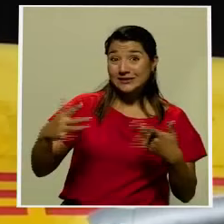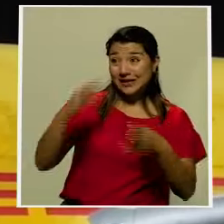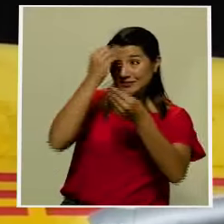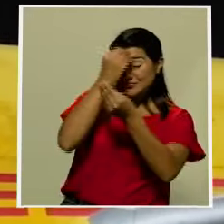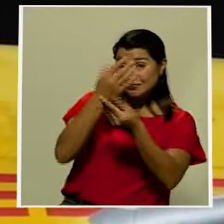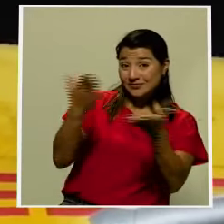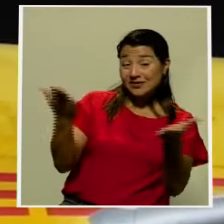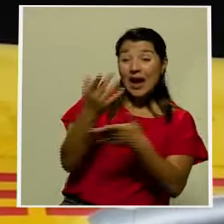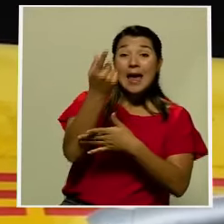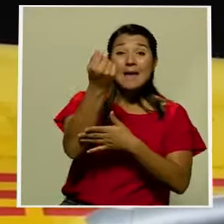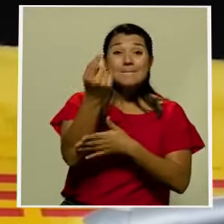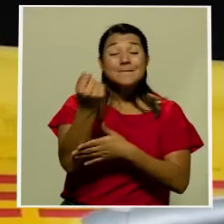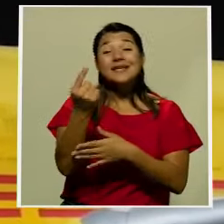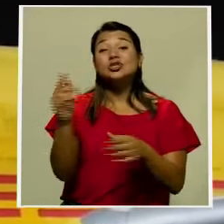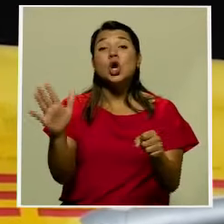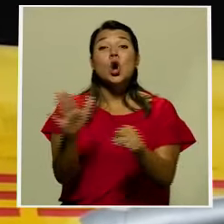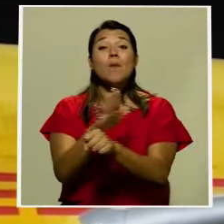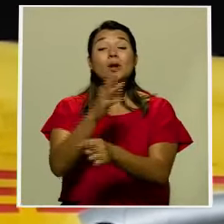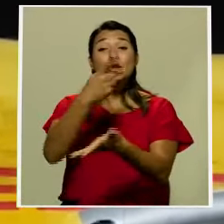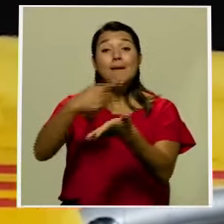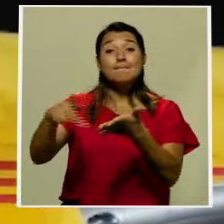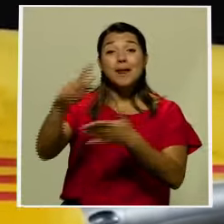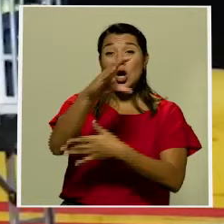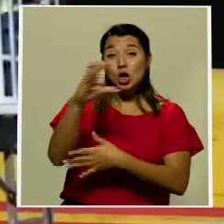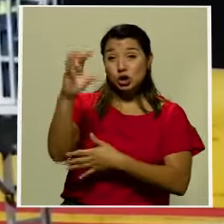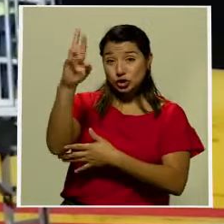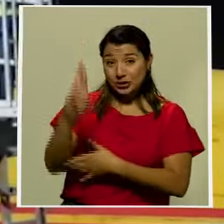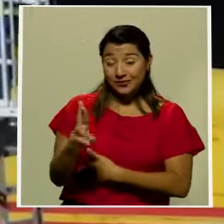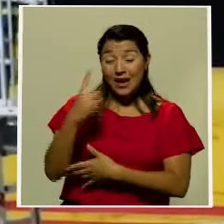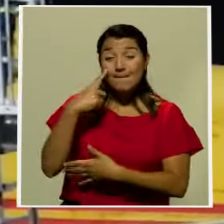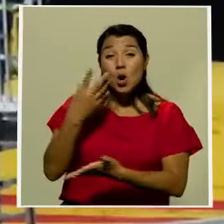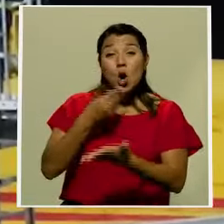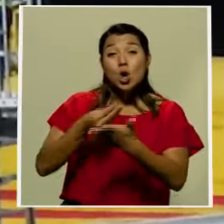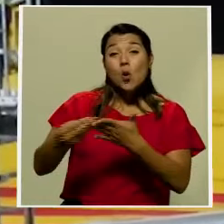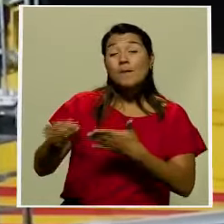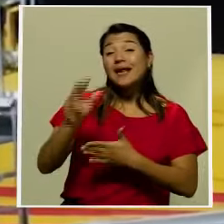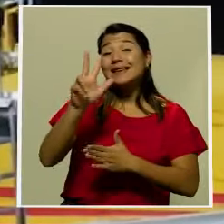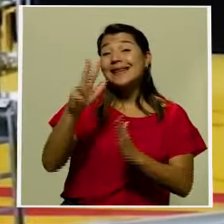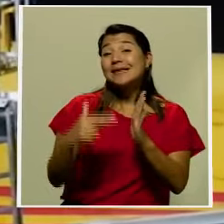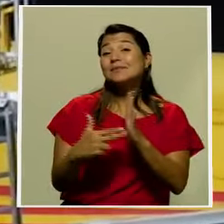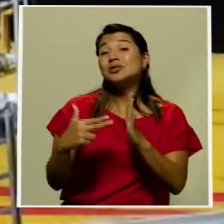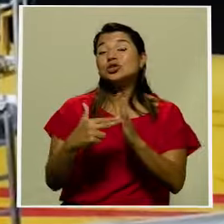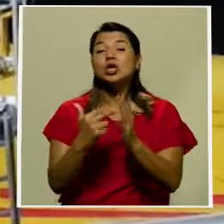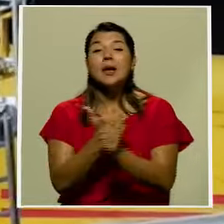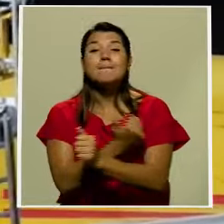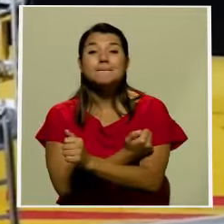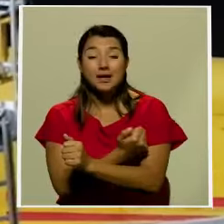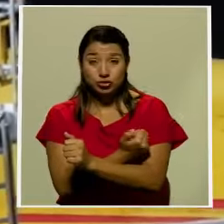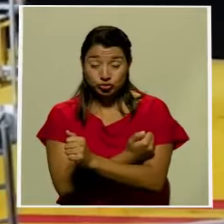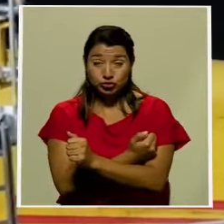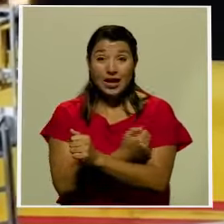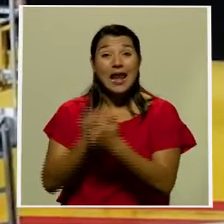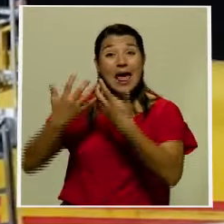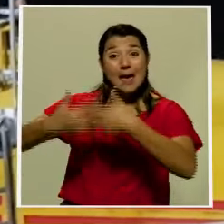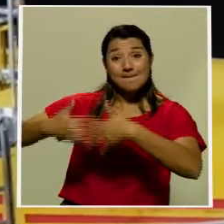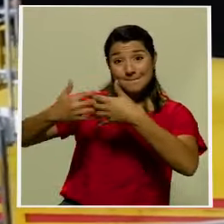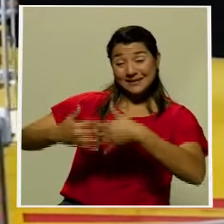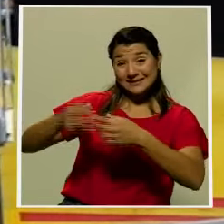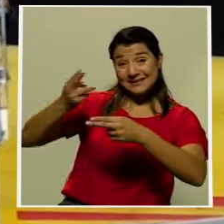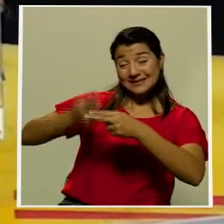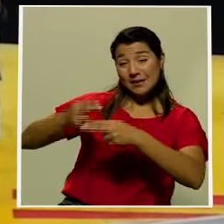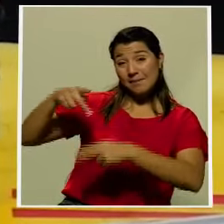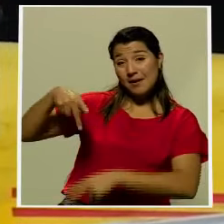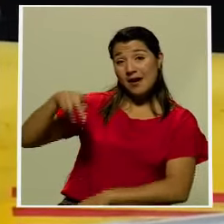el monto total que el país pagó por la compra de 3 millones de vacunas al consorcio Pfizer